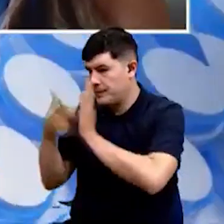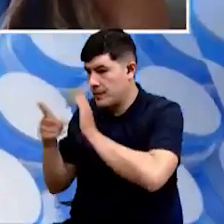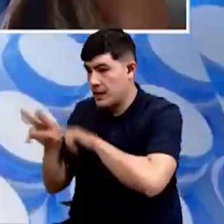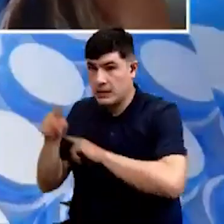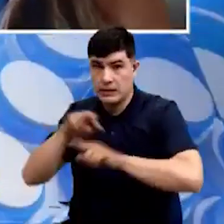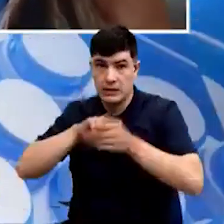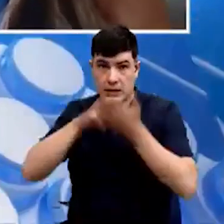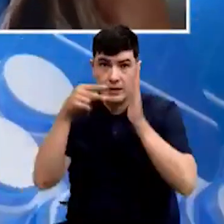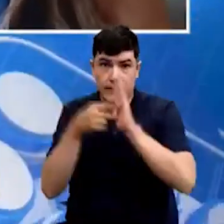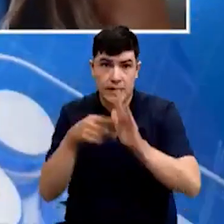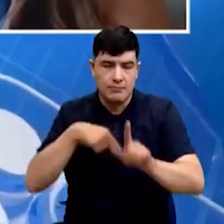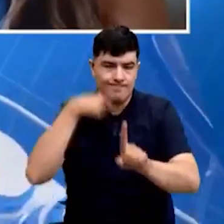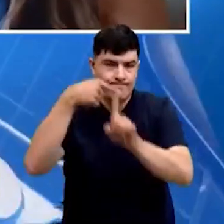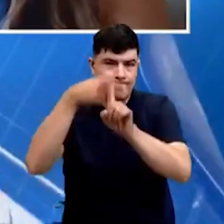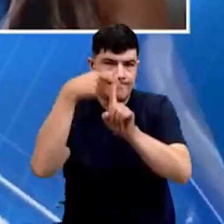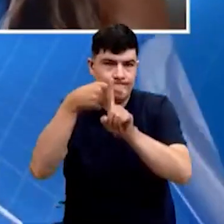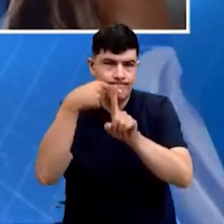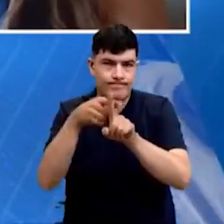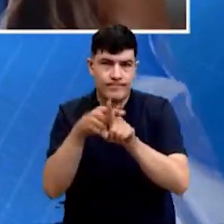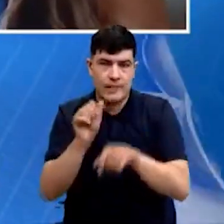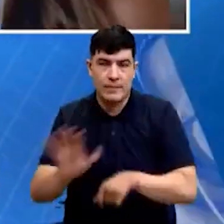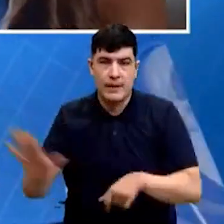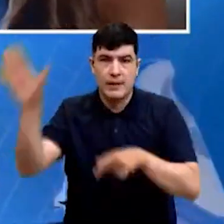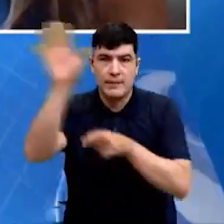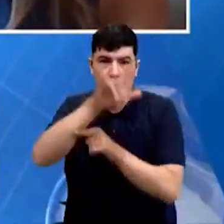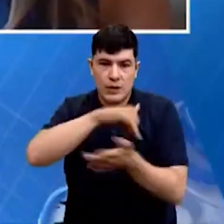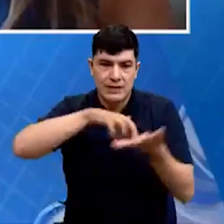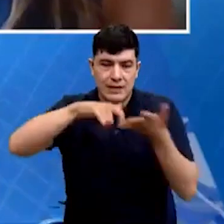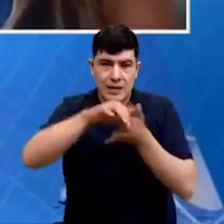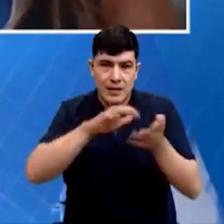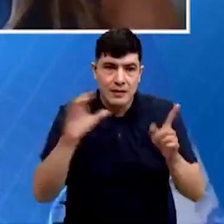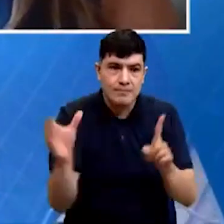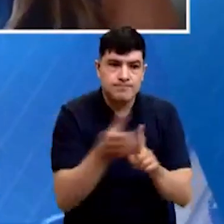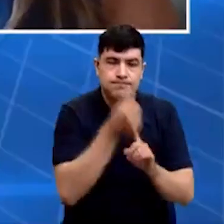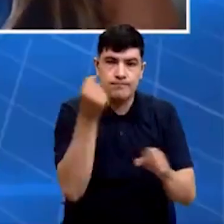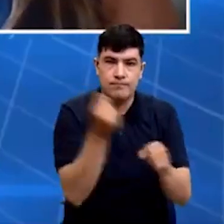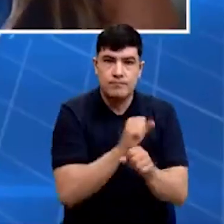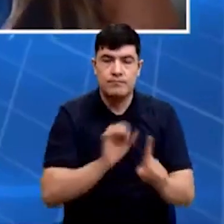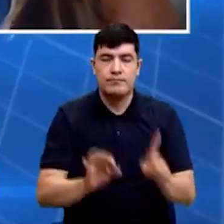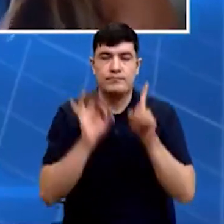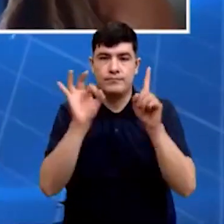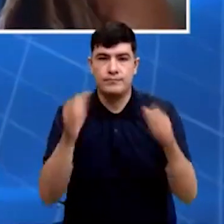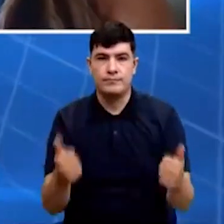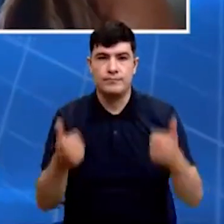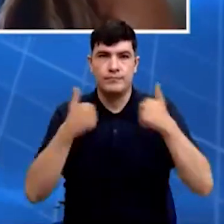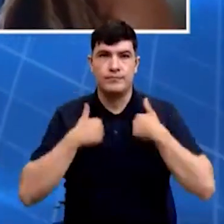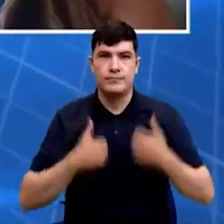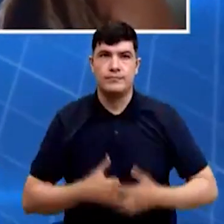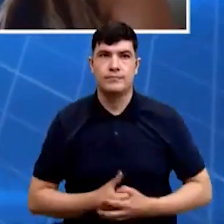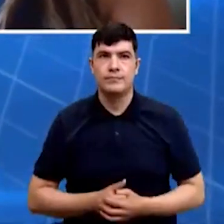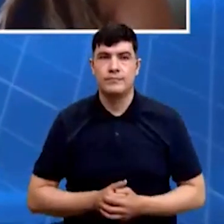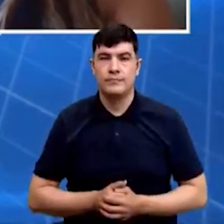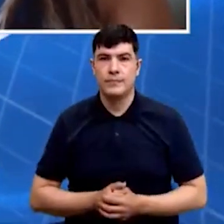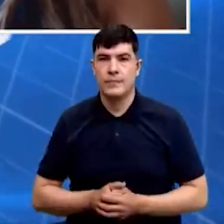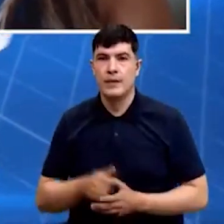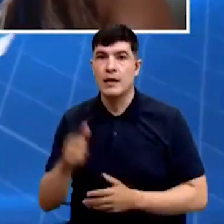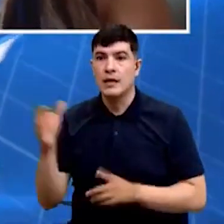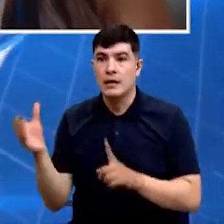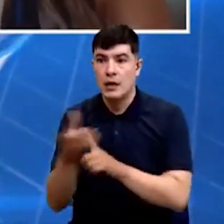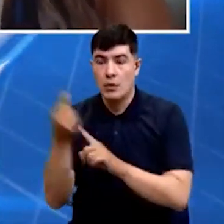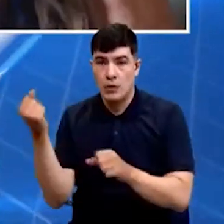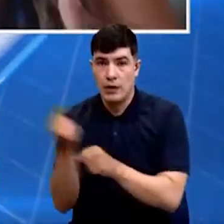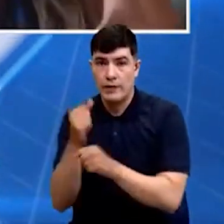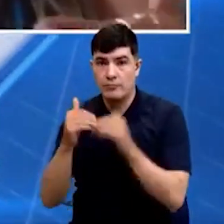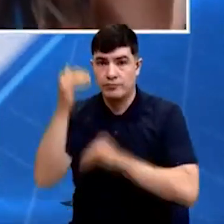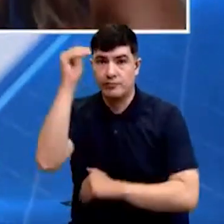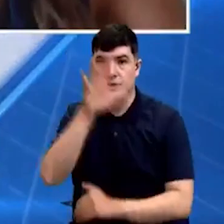positivo, por supuesto, para el departamento. La tasa de ocupación en Santander llegó a casi el 55%, es decir,